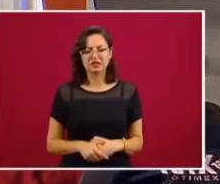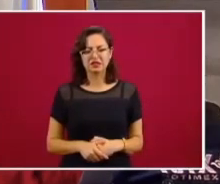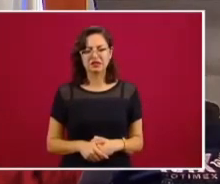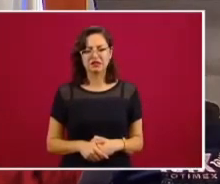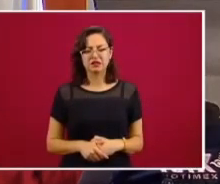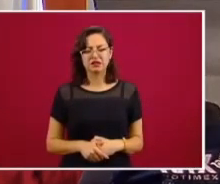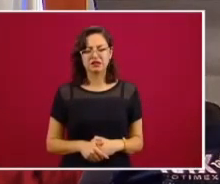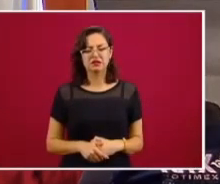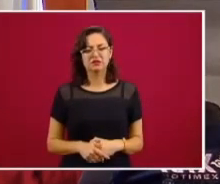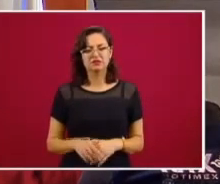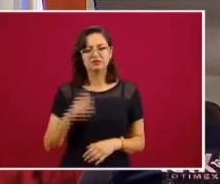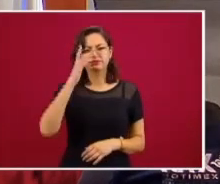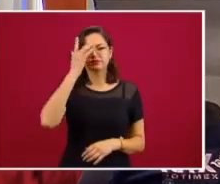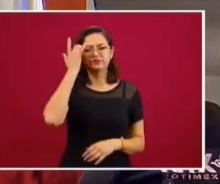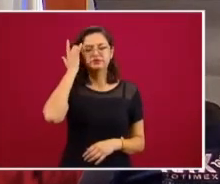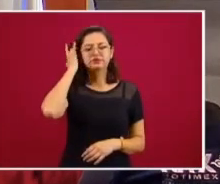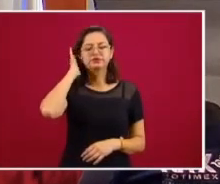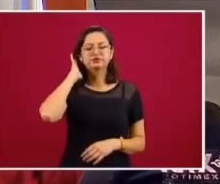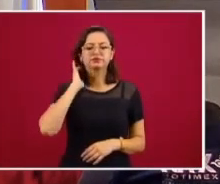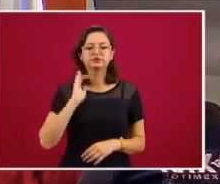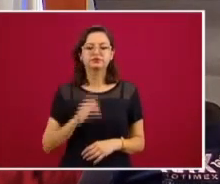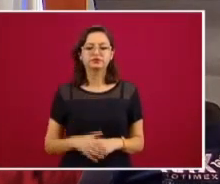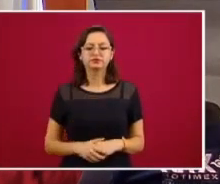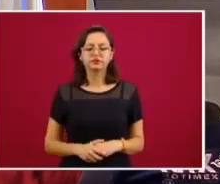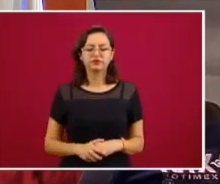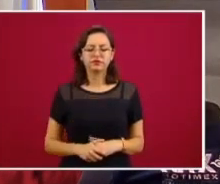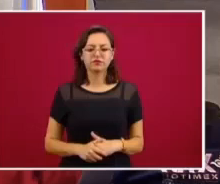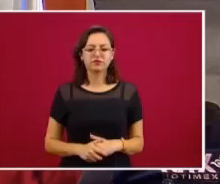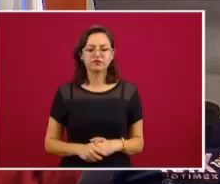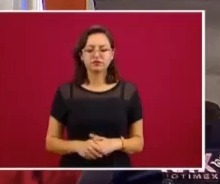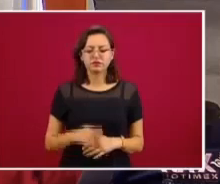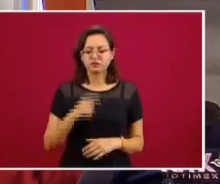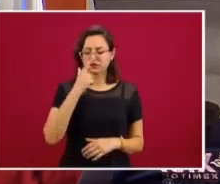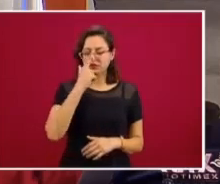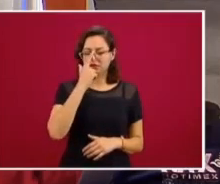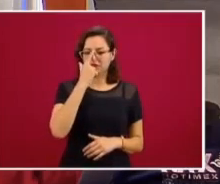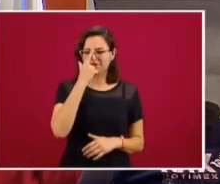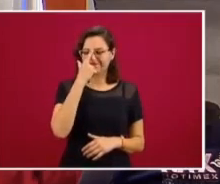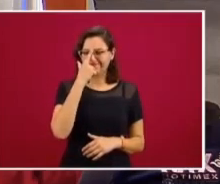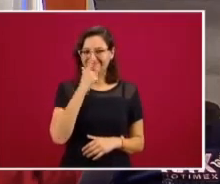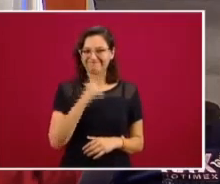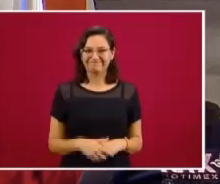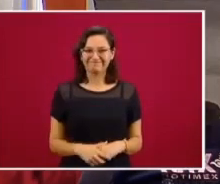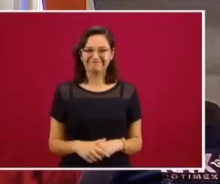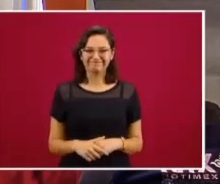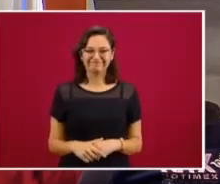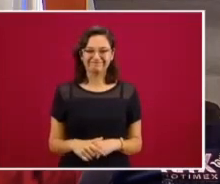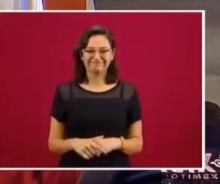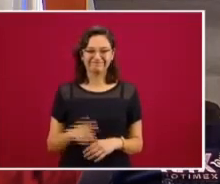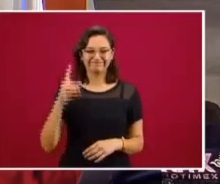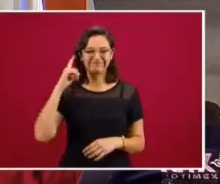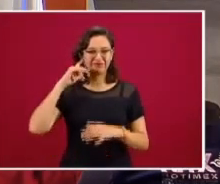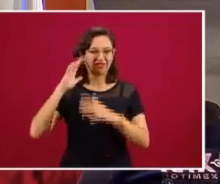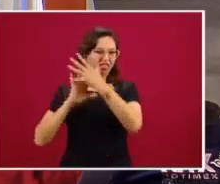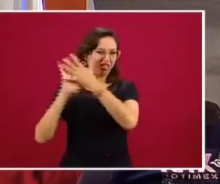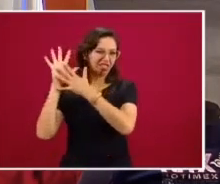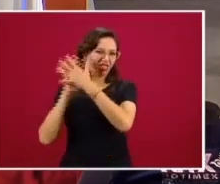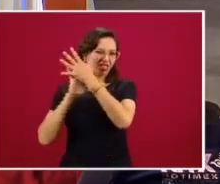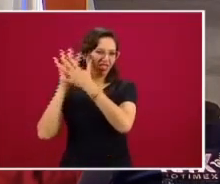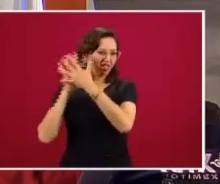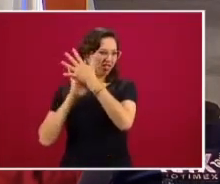Ahora, ¿qué contiene específicamente la propuesta?